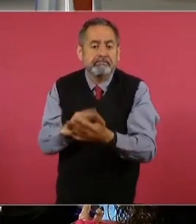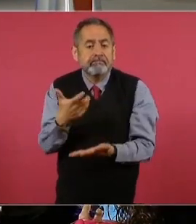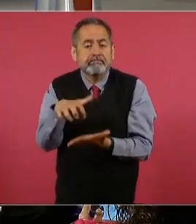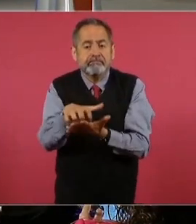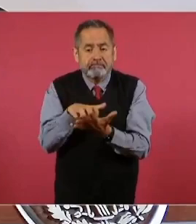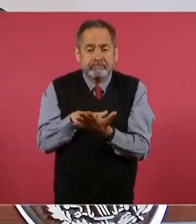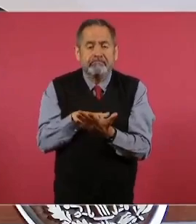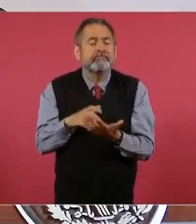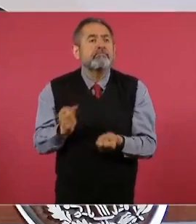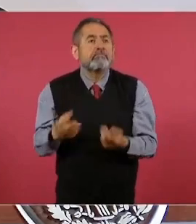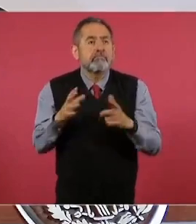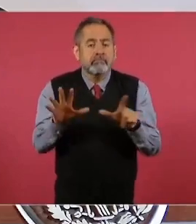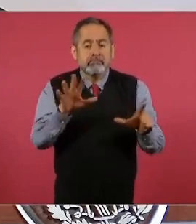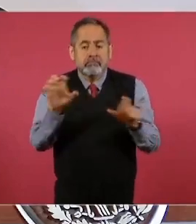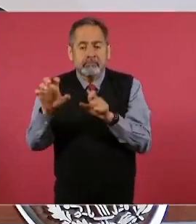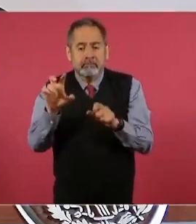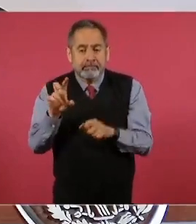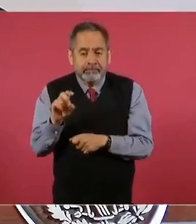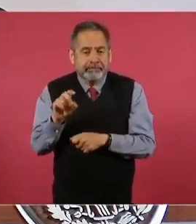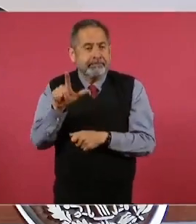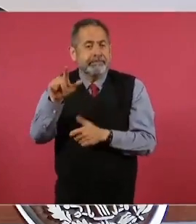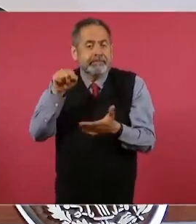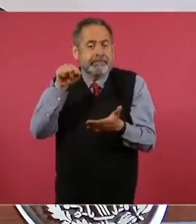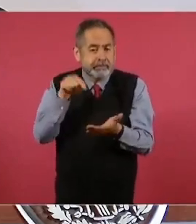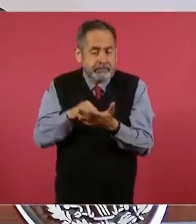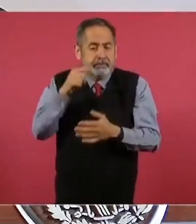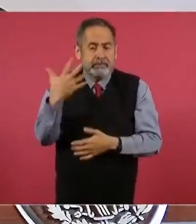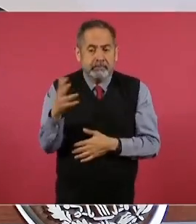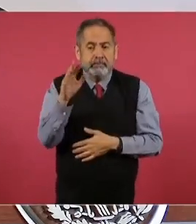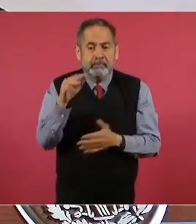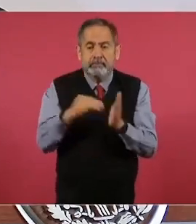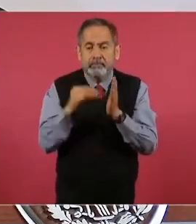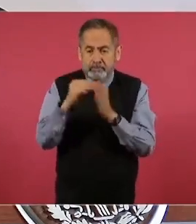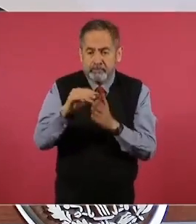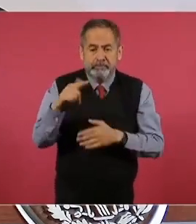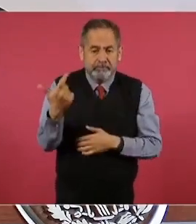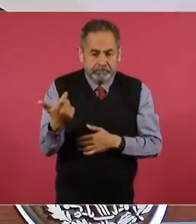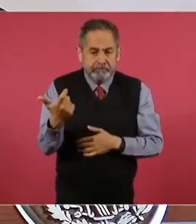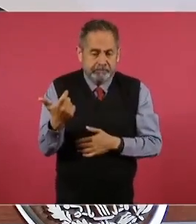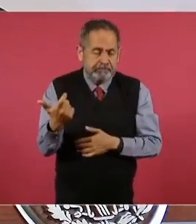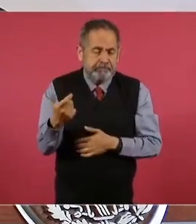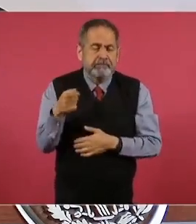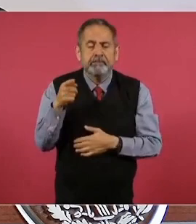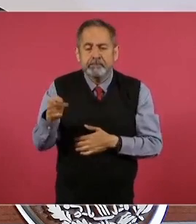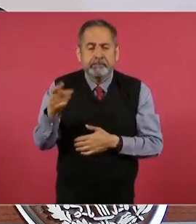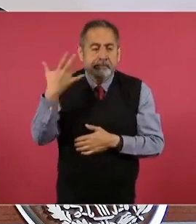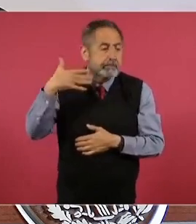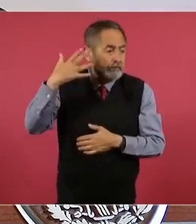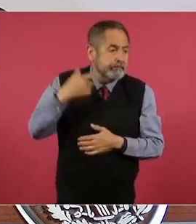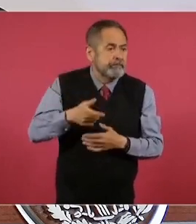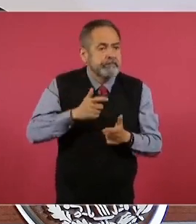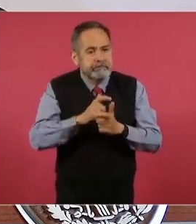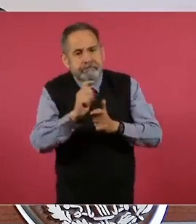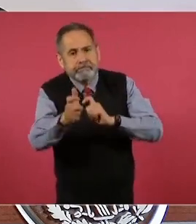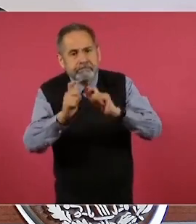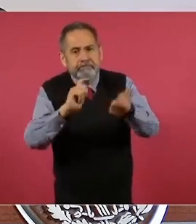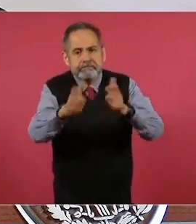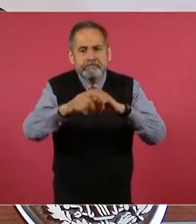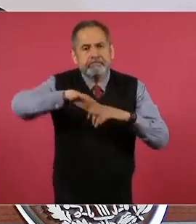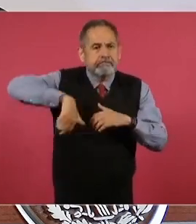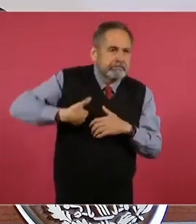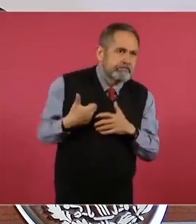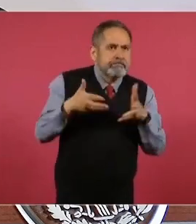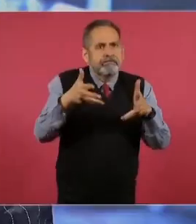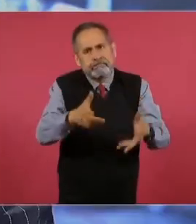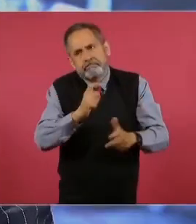737.5 millones de pesos que se empleaban en el pago de bodegas y